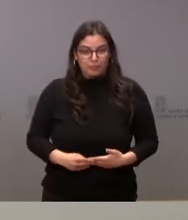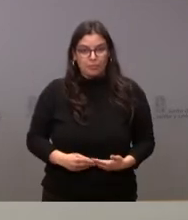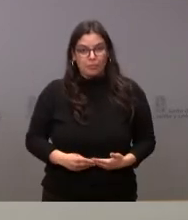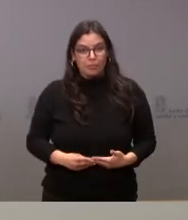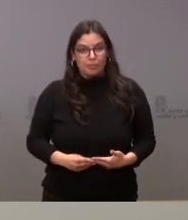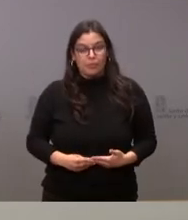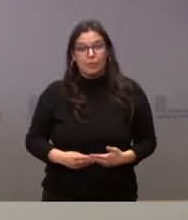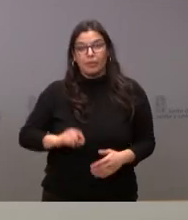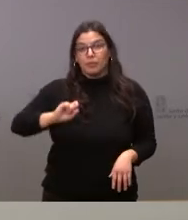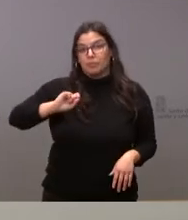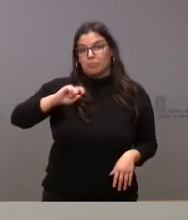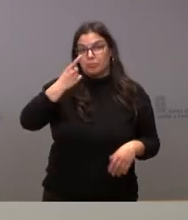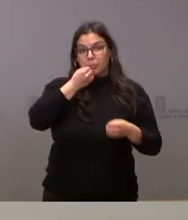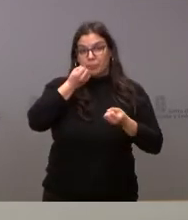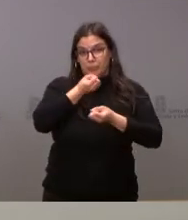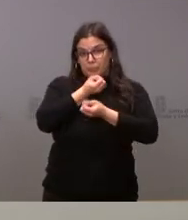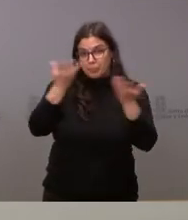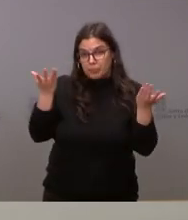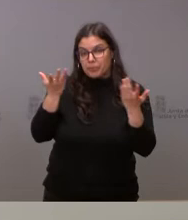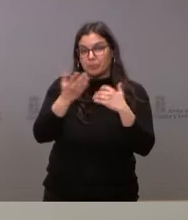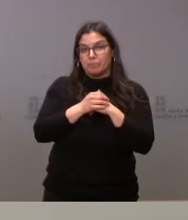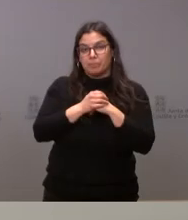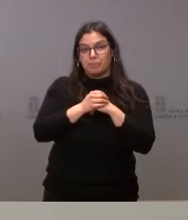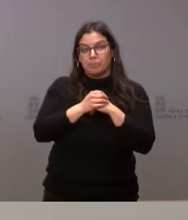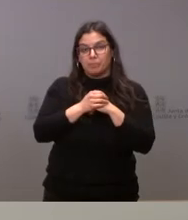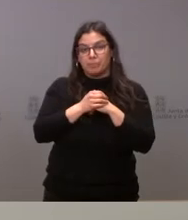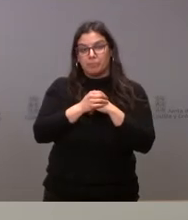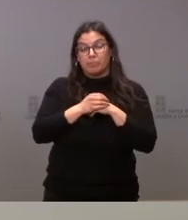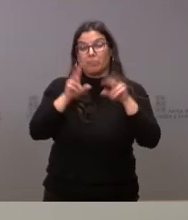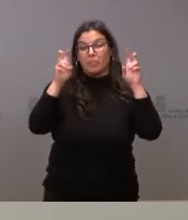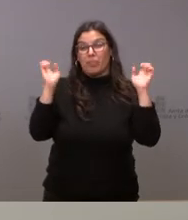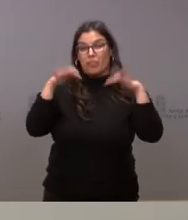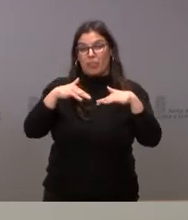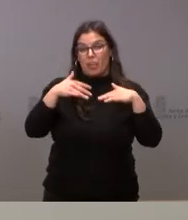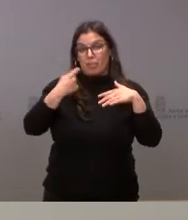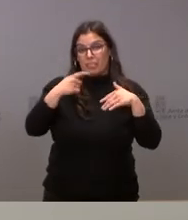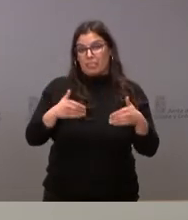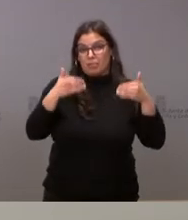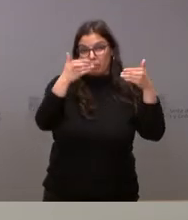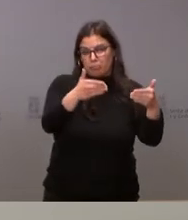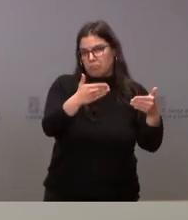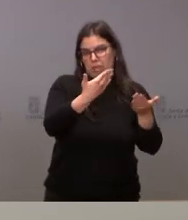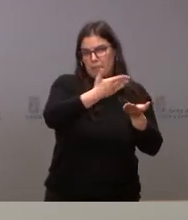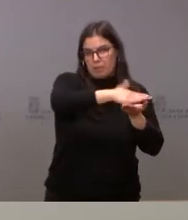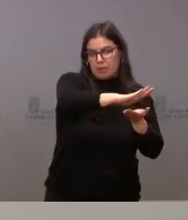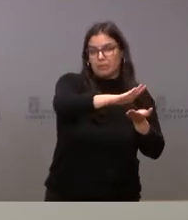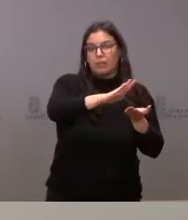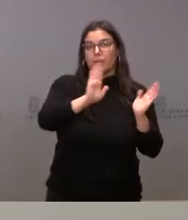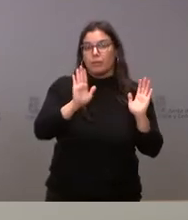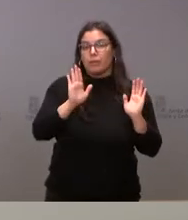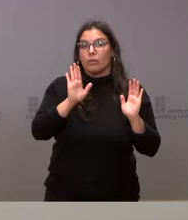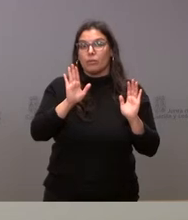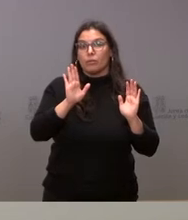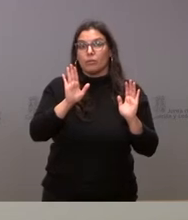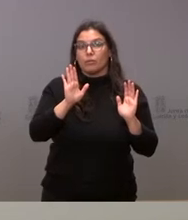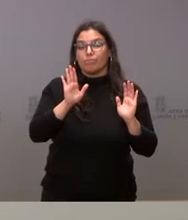mensaje, más allá del retraso en la conferencia de presidentes, es el motivo por el cual se ha